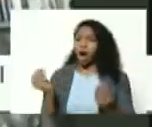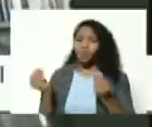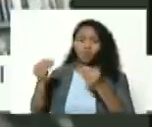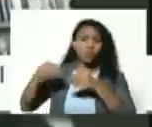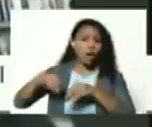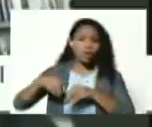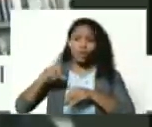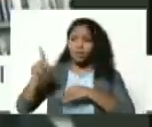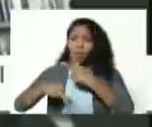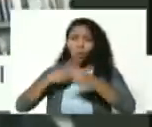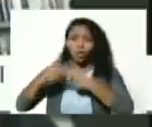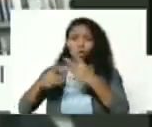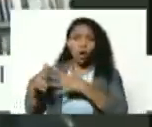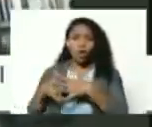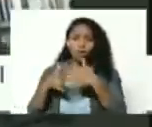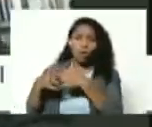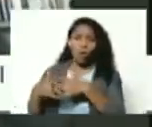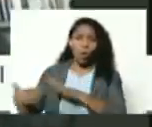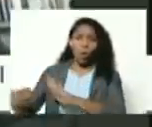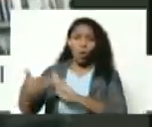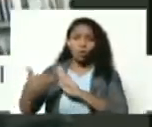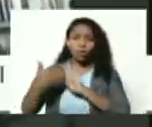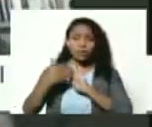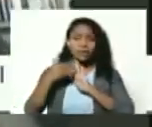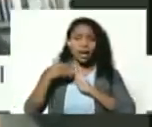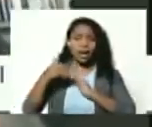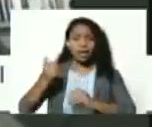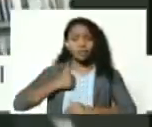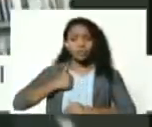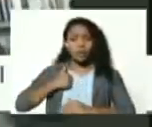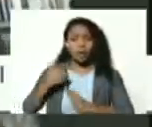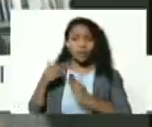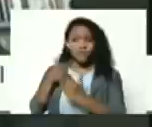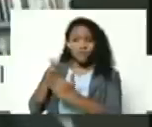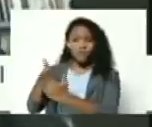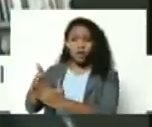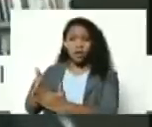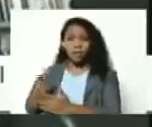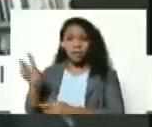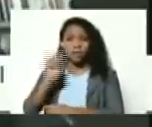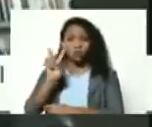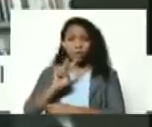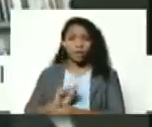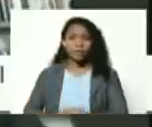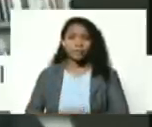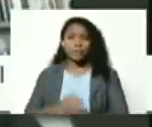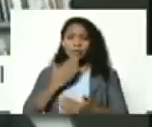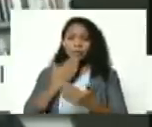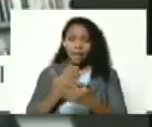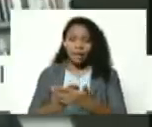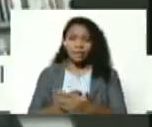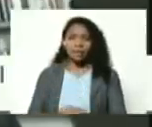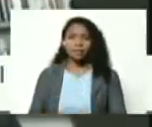de los estadounidenses y de Canadá contra Venezuela gracias